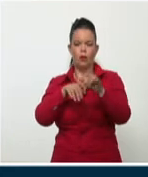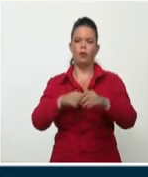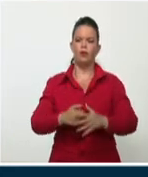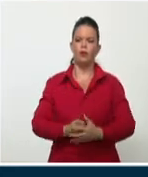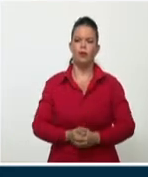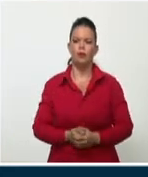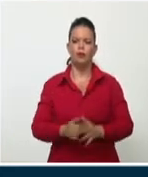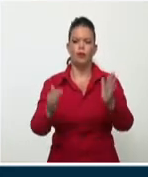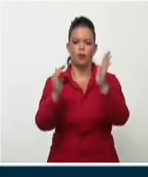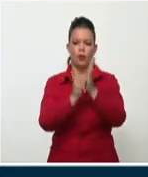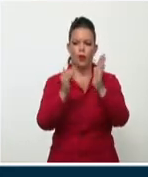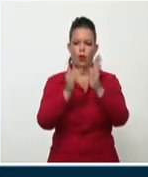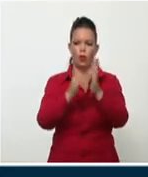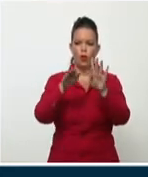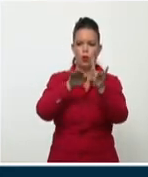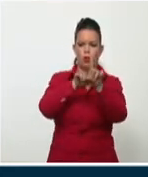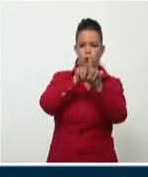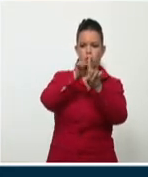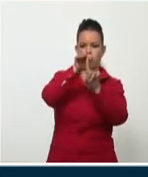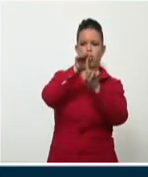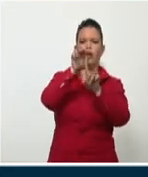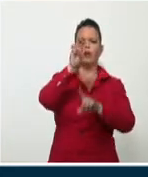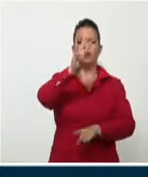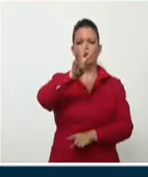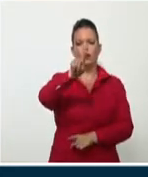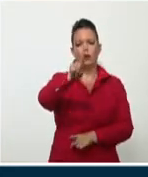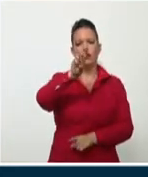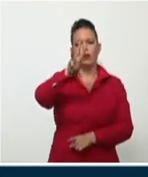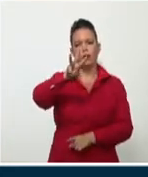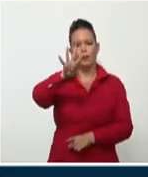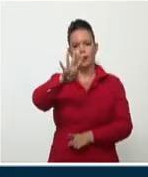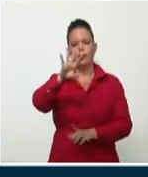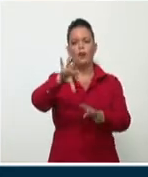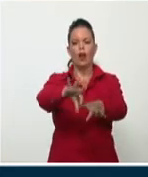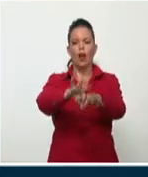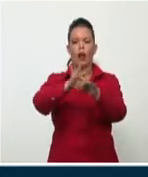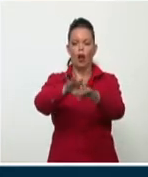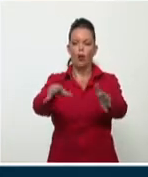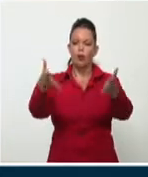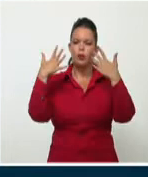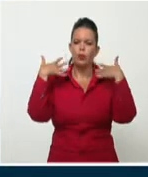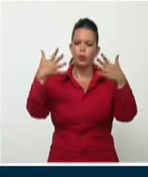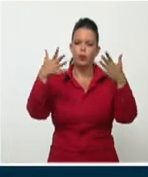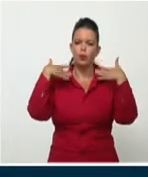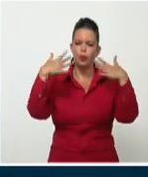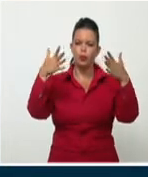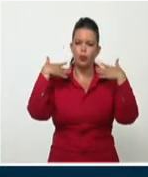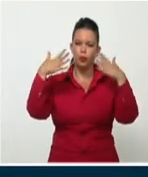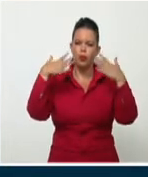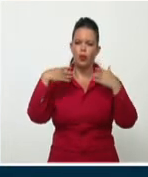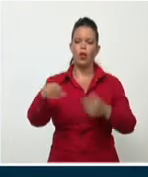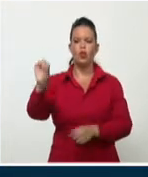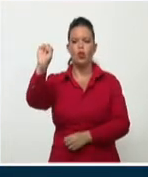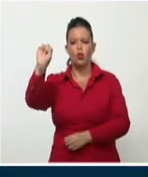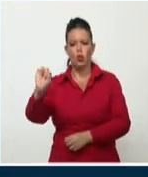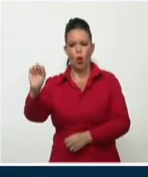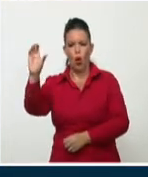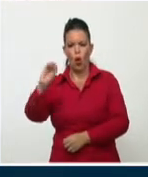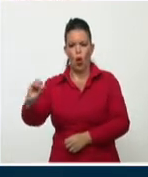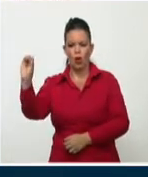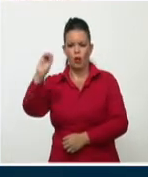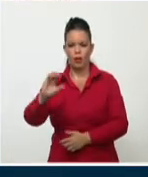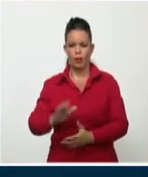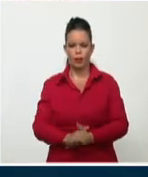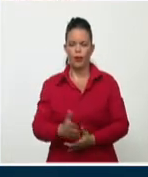temperaturas máximas entre los 31 y hasta 34 grados Celsius, que pueden ser superiores sobre todo en zonas del interior y sur de la porción oriental de la Chipiela. Los